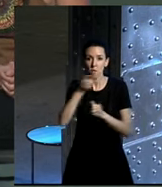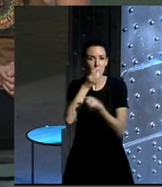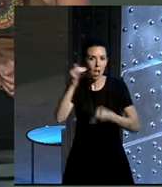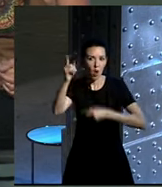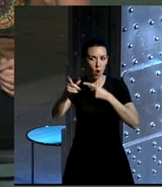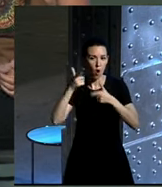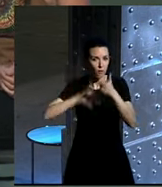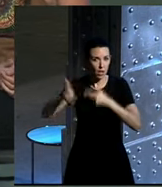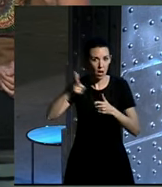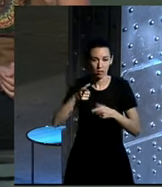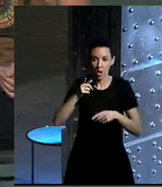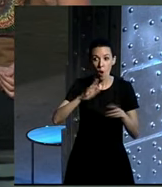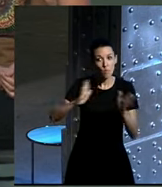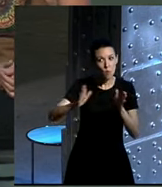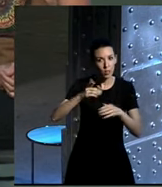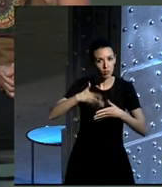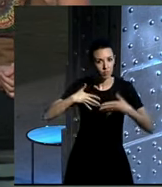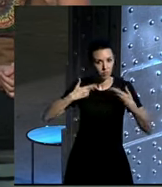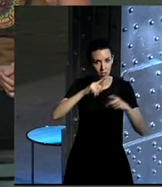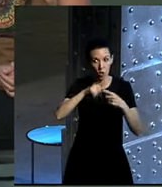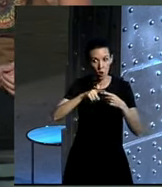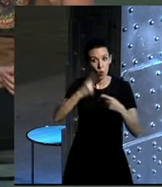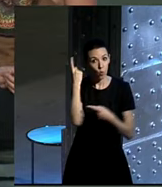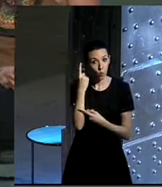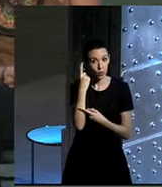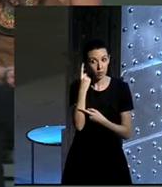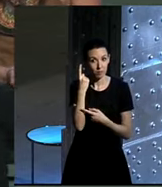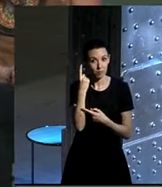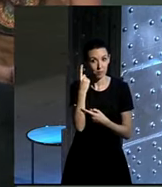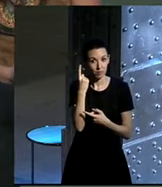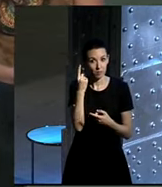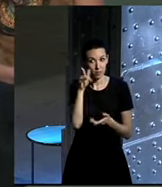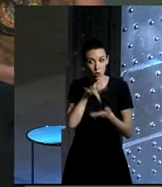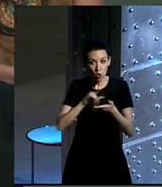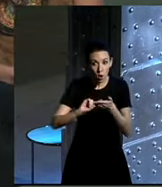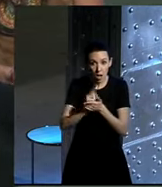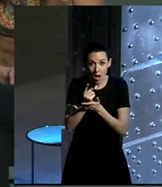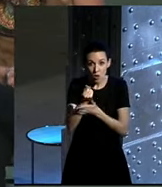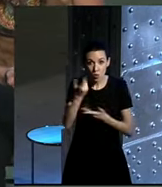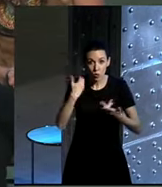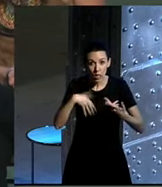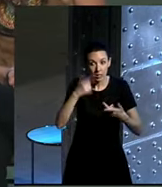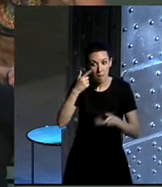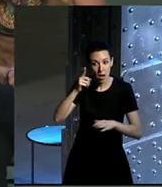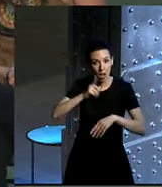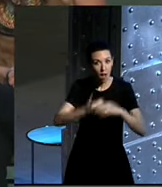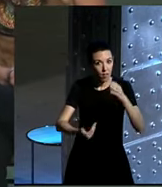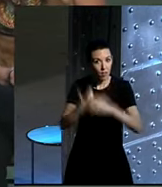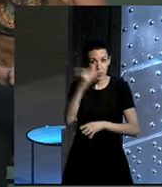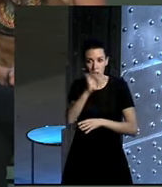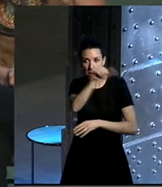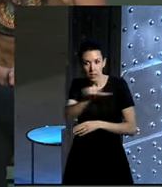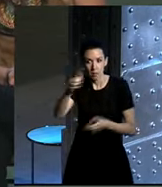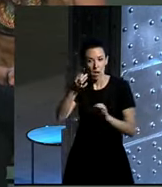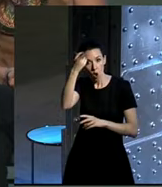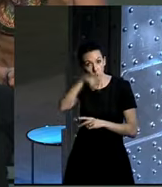va a haber dos momentos muy emocionantes. Uno, cuando lleguéis, consigáis completar una ruta, la que os hayáis trazado para ese día, para esa semana o para